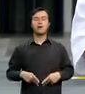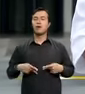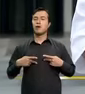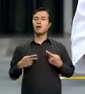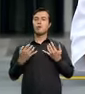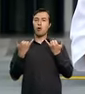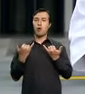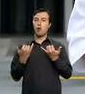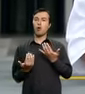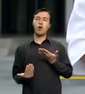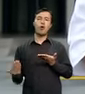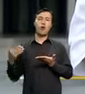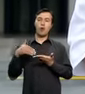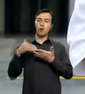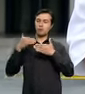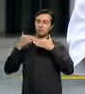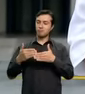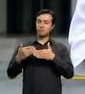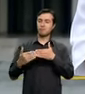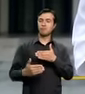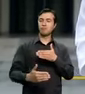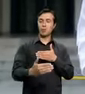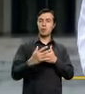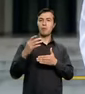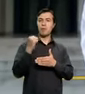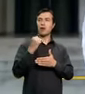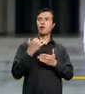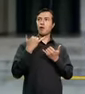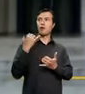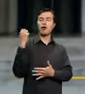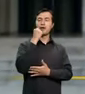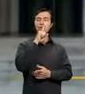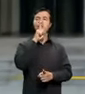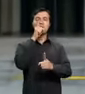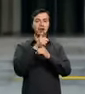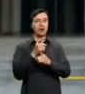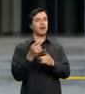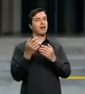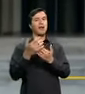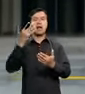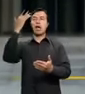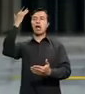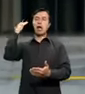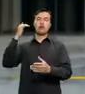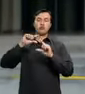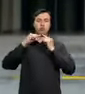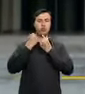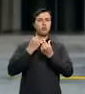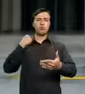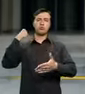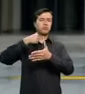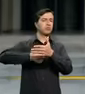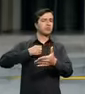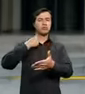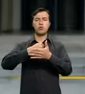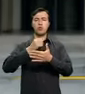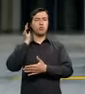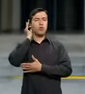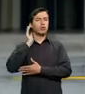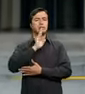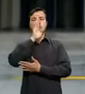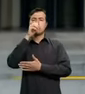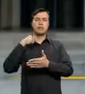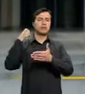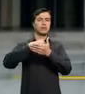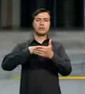Estamos viviendo épocas de resarcimiento. Hoy damos fe. La historia reconoce los siglos de lucha de los movimientos de